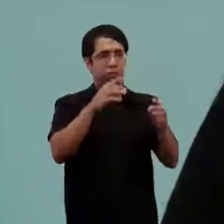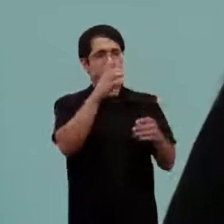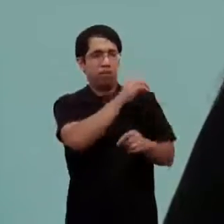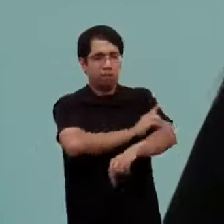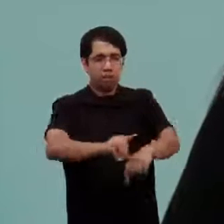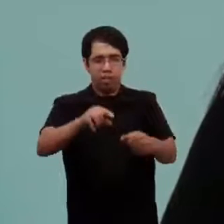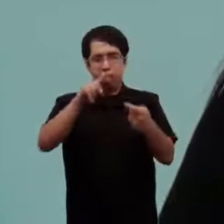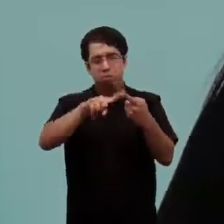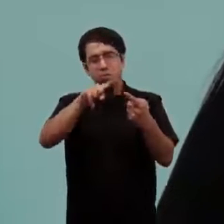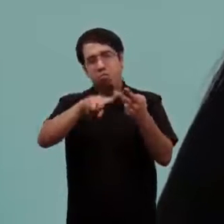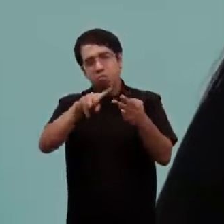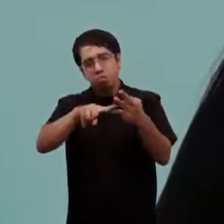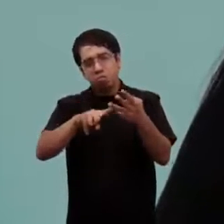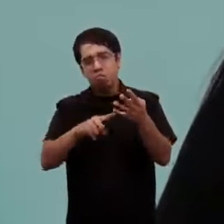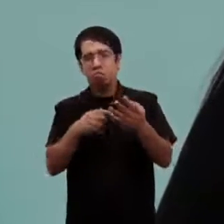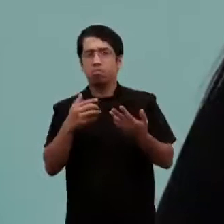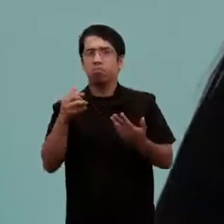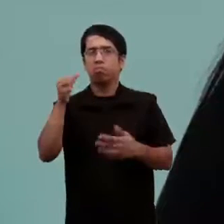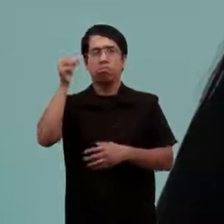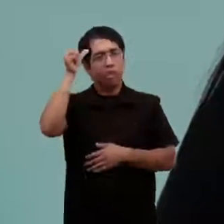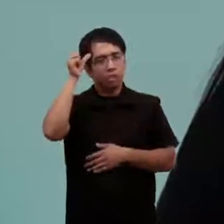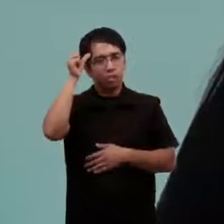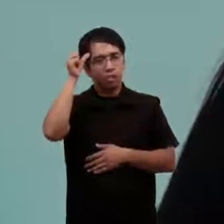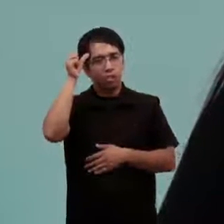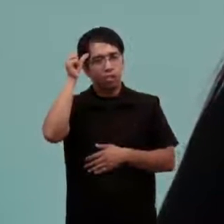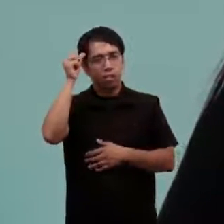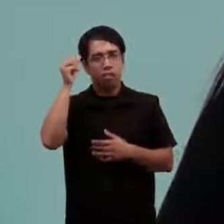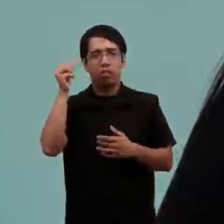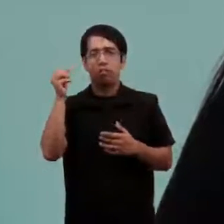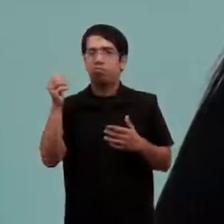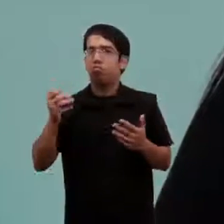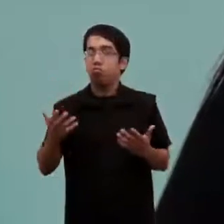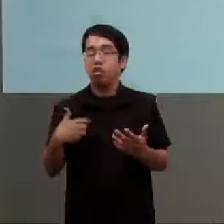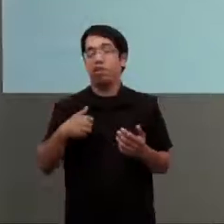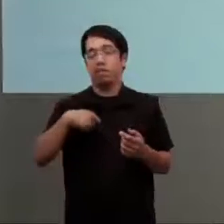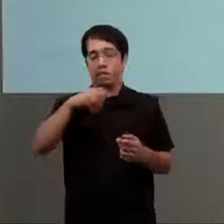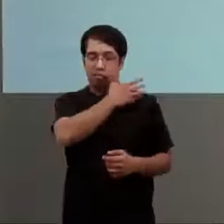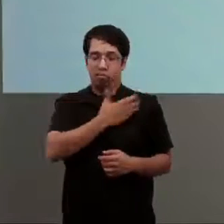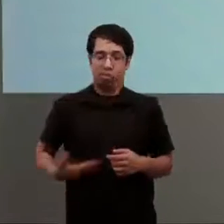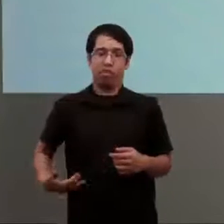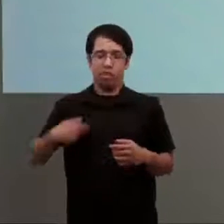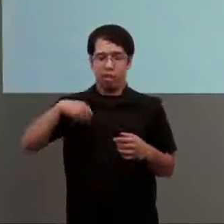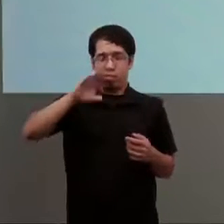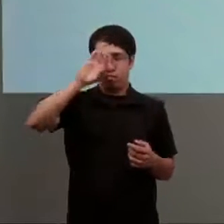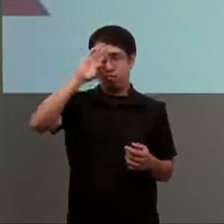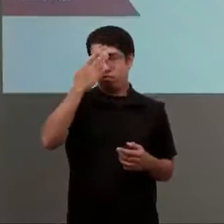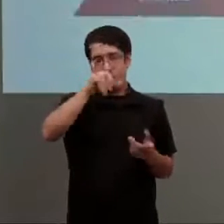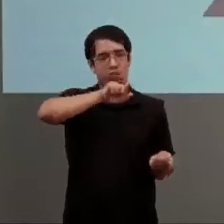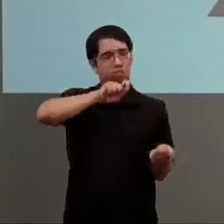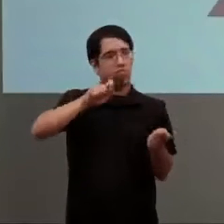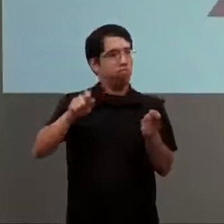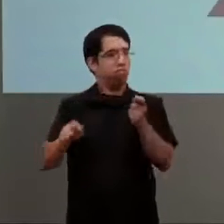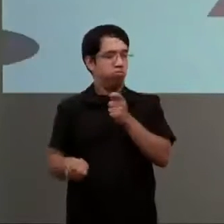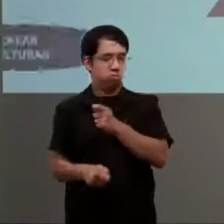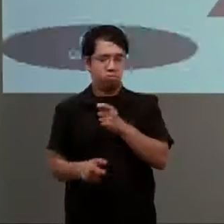de derechos definitivamente eso implica cambios para un Estado. ¿Y cambios